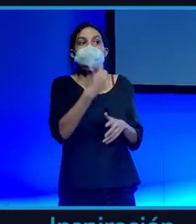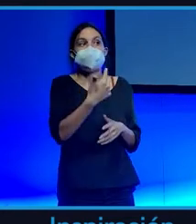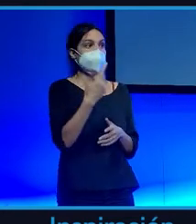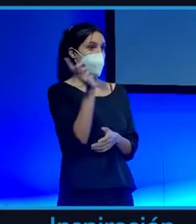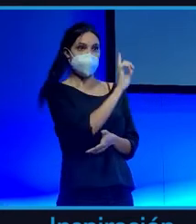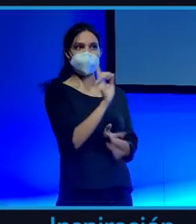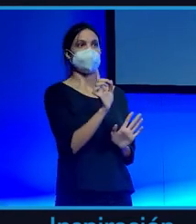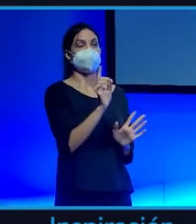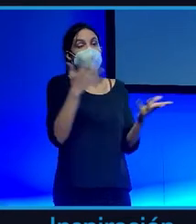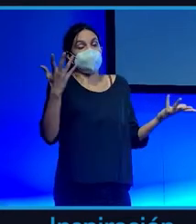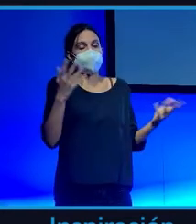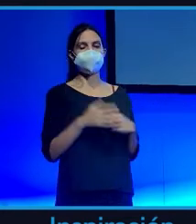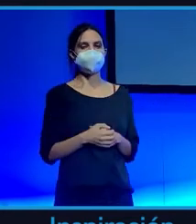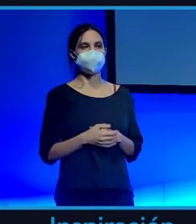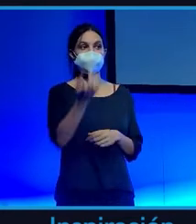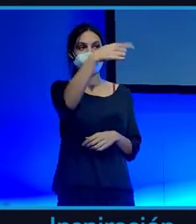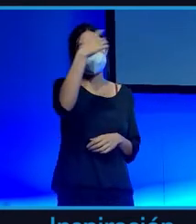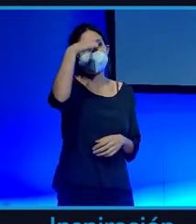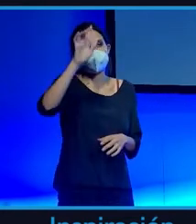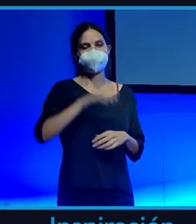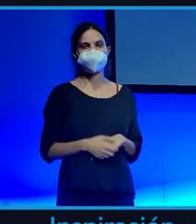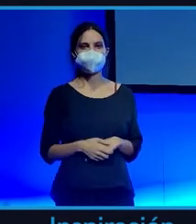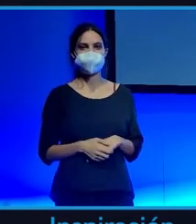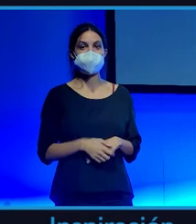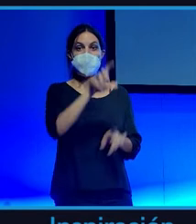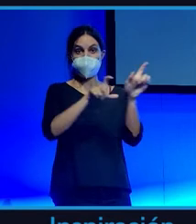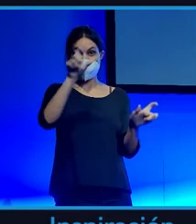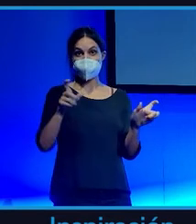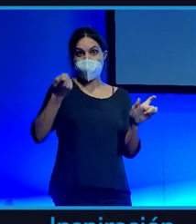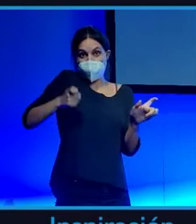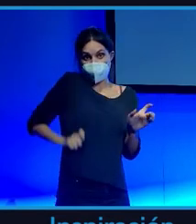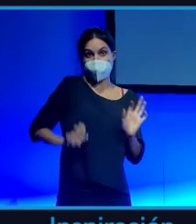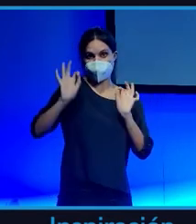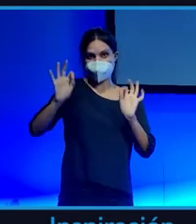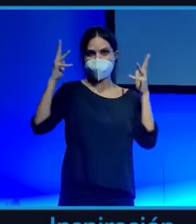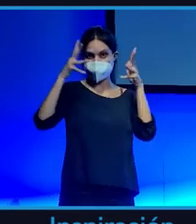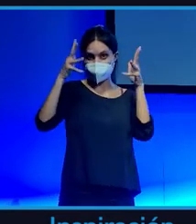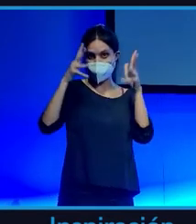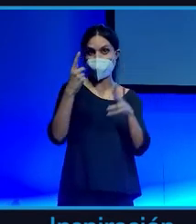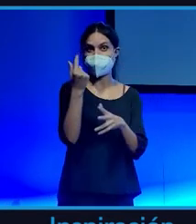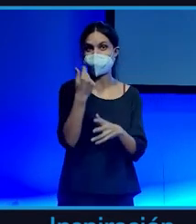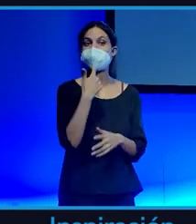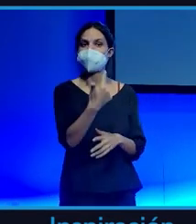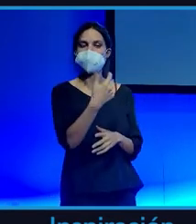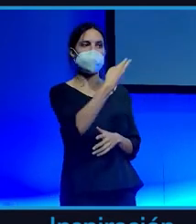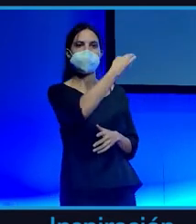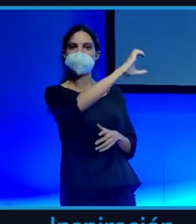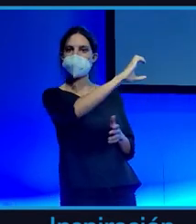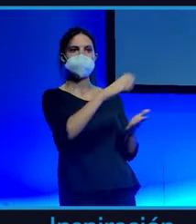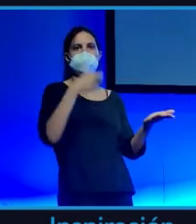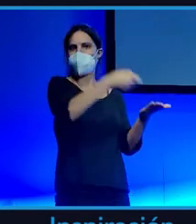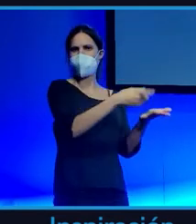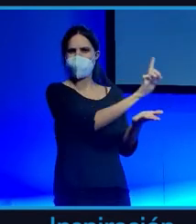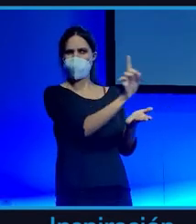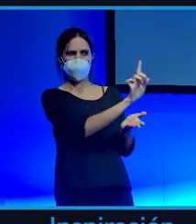Lo dicen ellos o sea que nada, ya sabéis. Esta misma gente, un asesor financiero si te dice que no inviertas en bitcoin le puedes decir oye